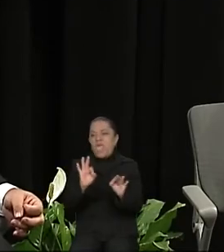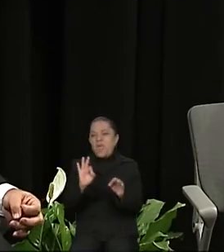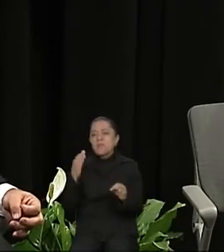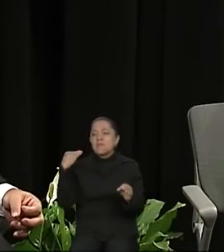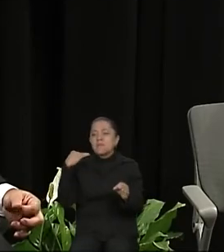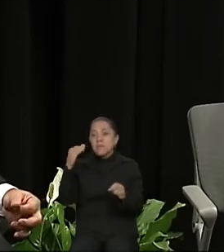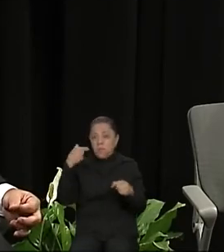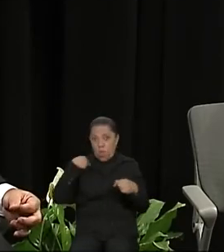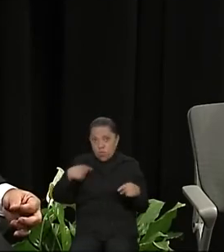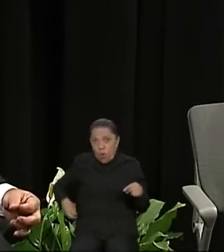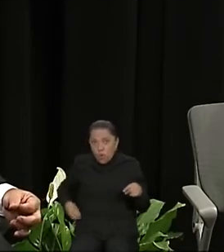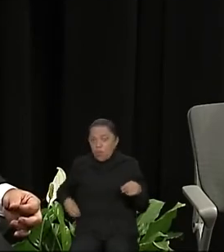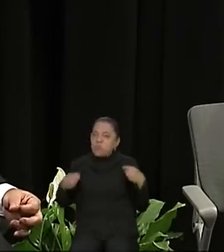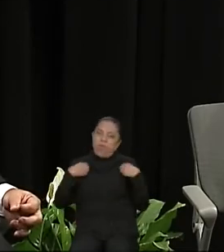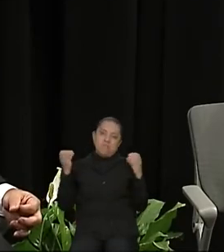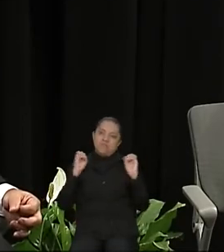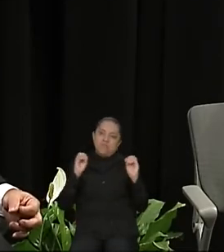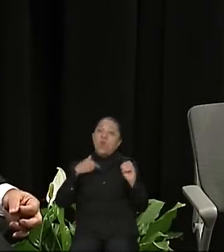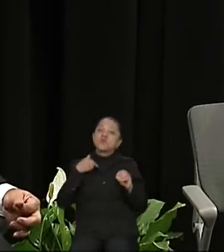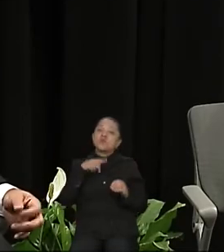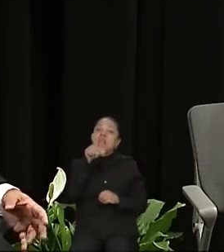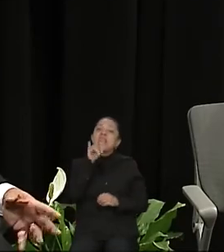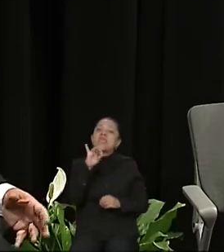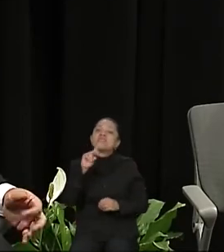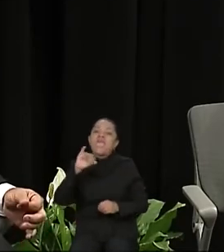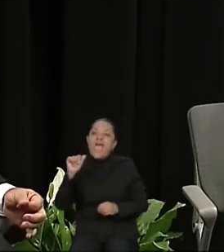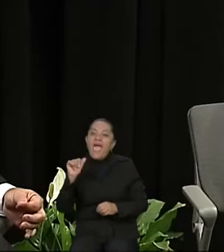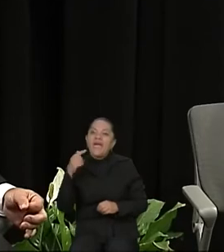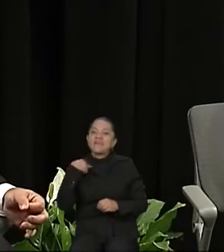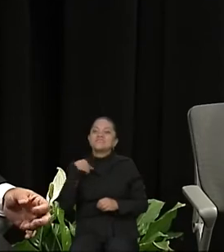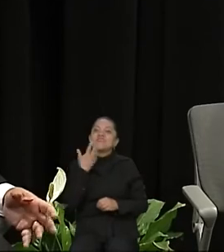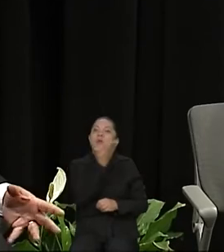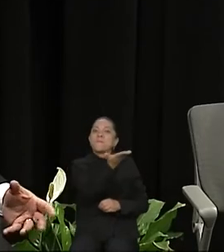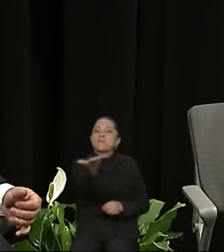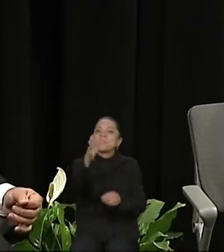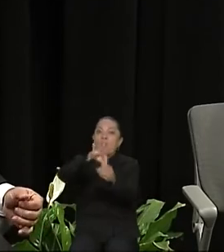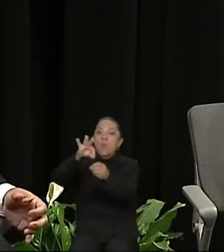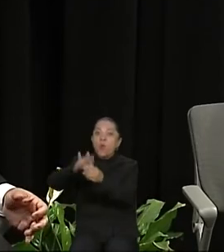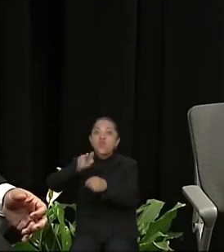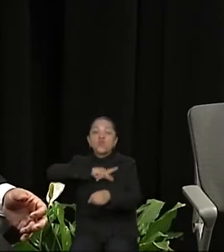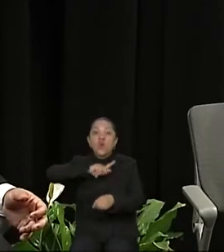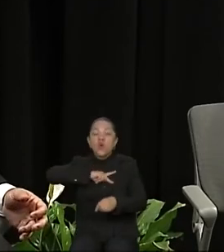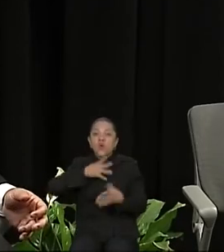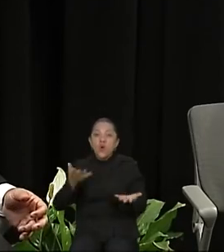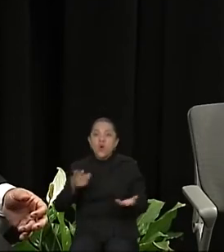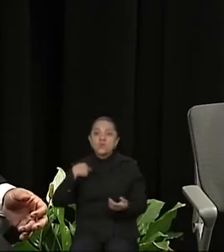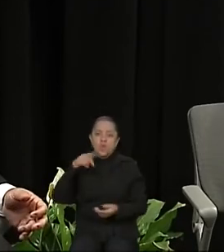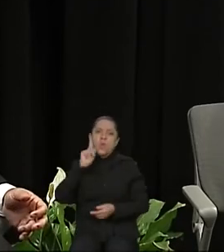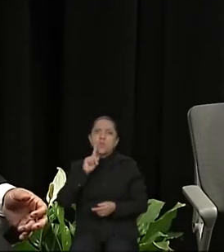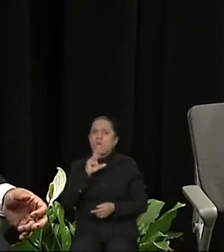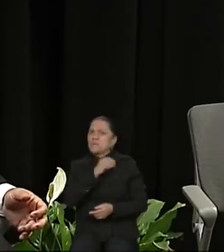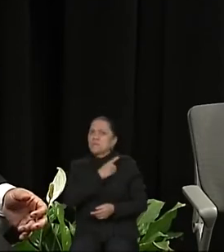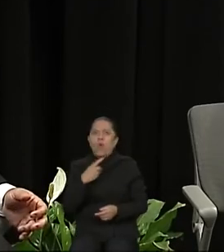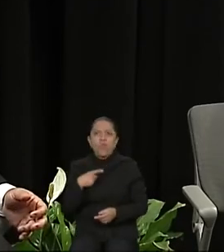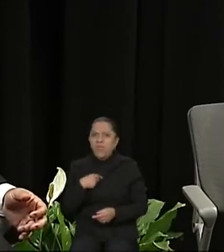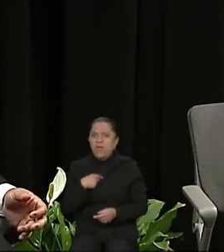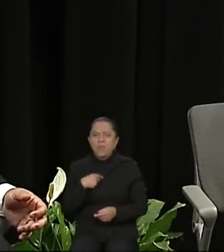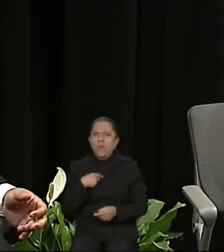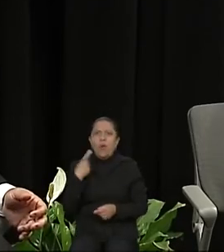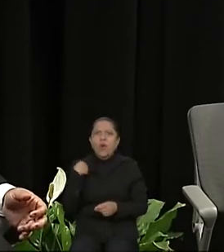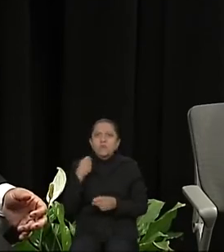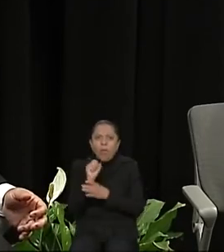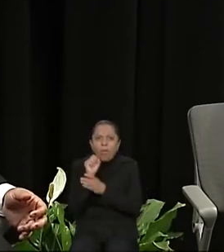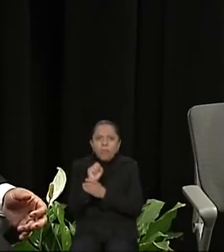vengo a pedir el voto por Lilia Ibarra porque soy una mujer que nada debo ante los puestos que he ocupado.